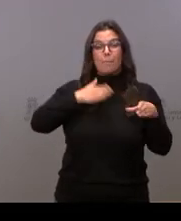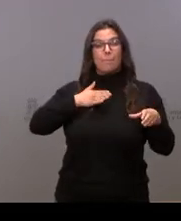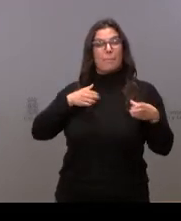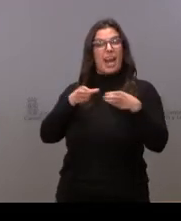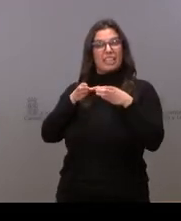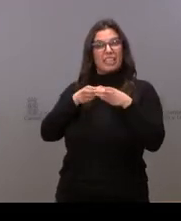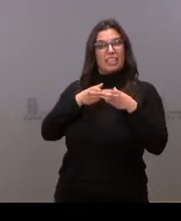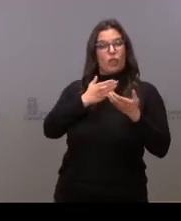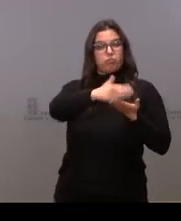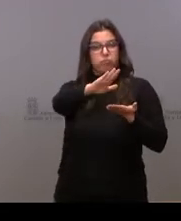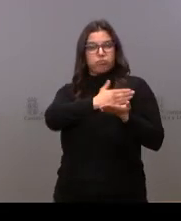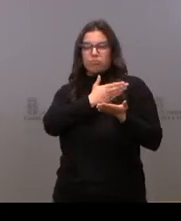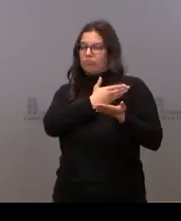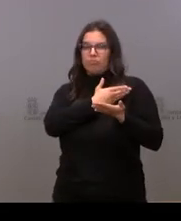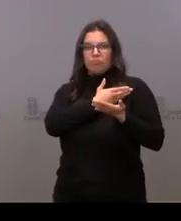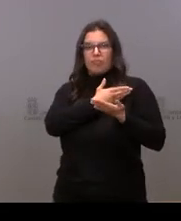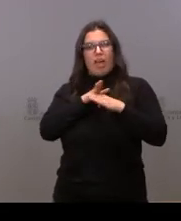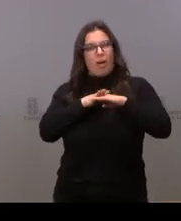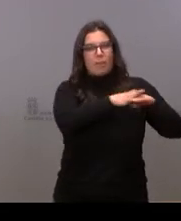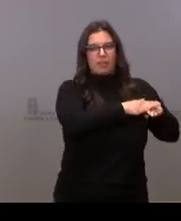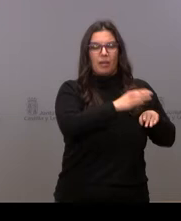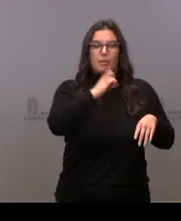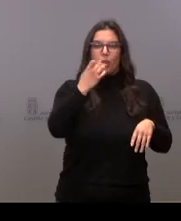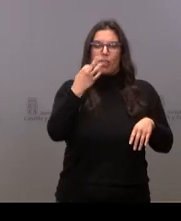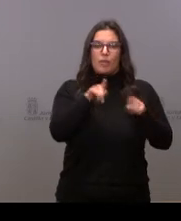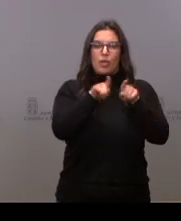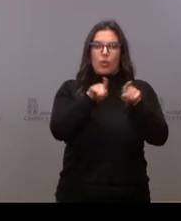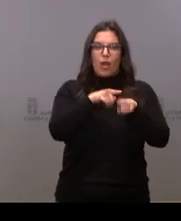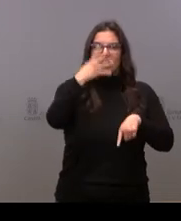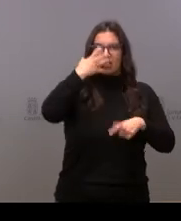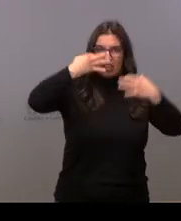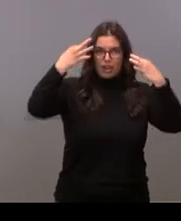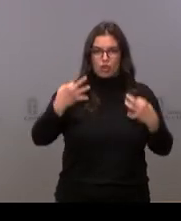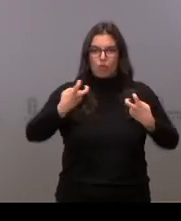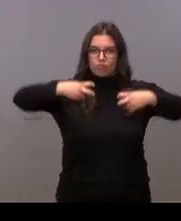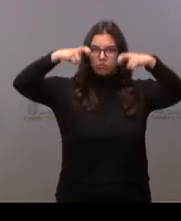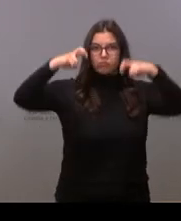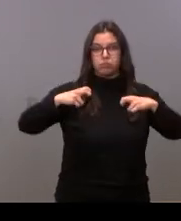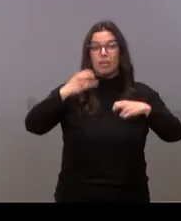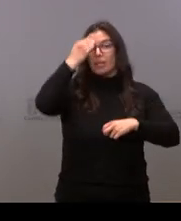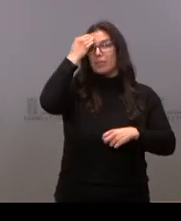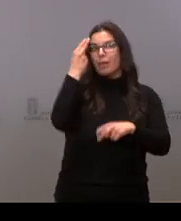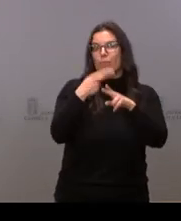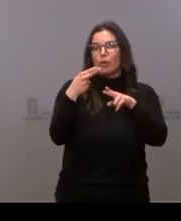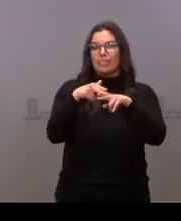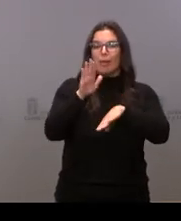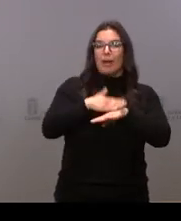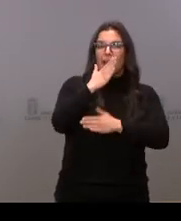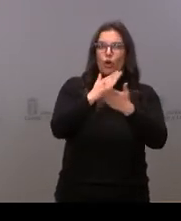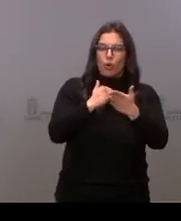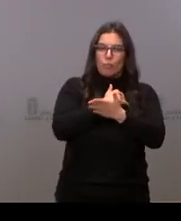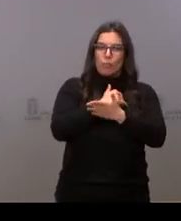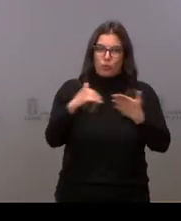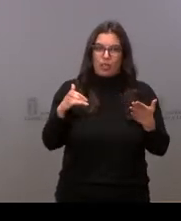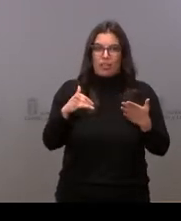afrontar esta negociación con altura de miras, por un lado, y por otro lado, sobre todo, pensar en la política de comunidad, que es hablar